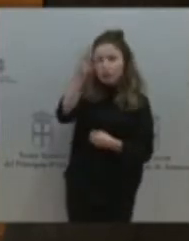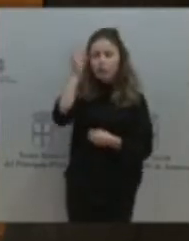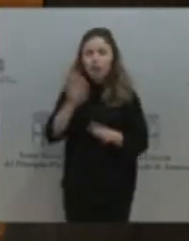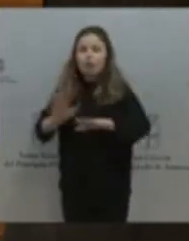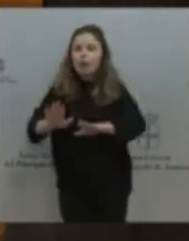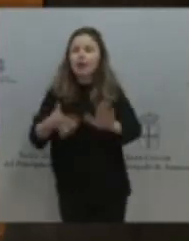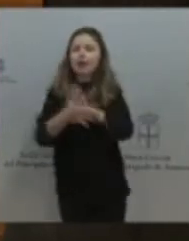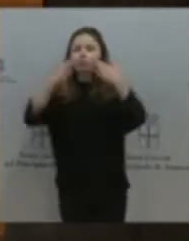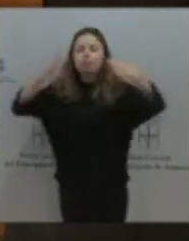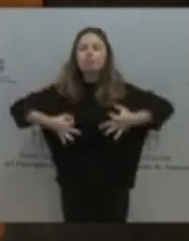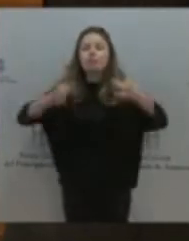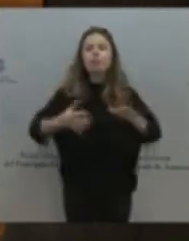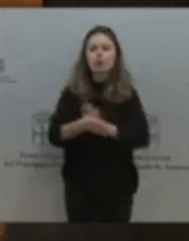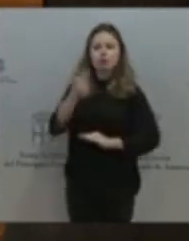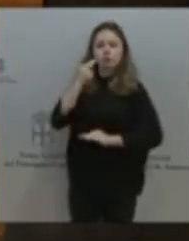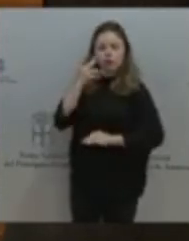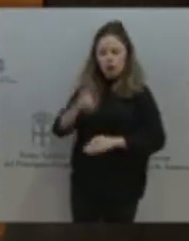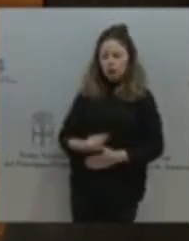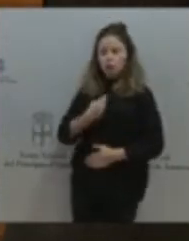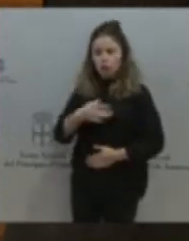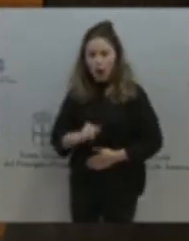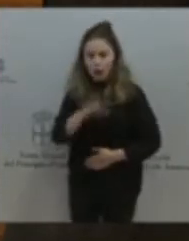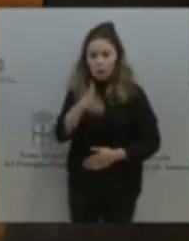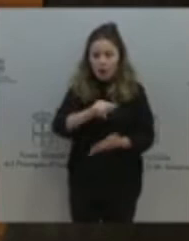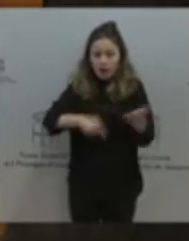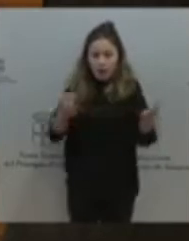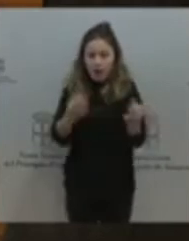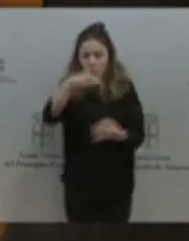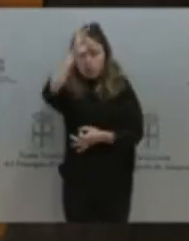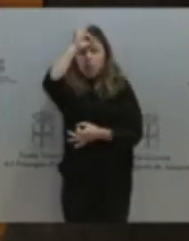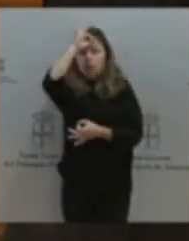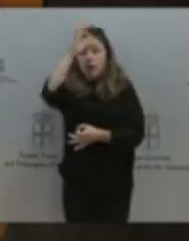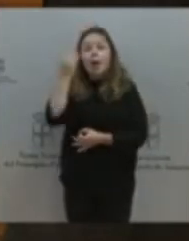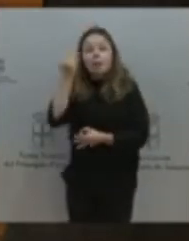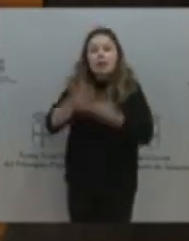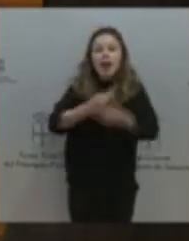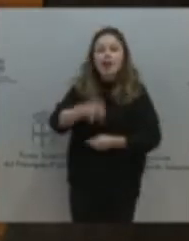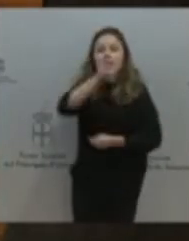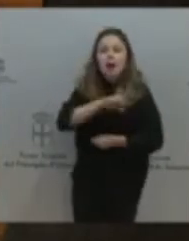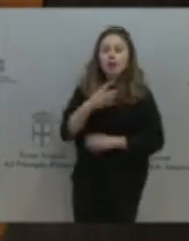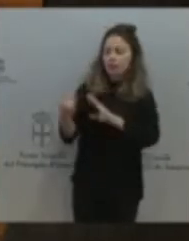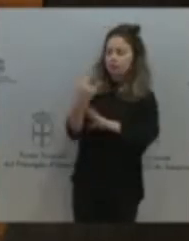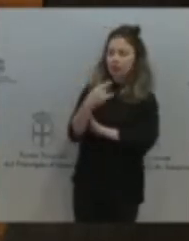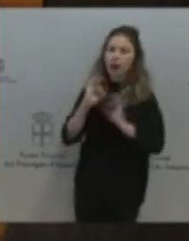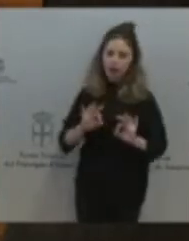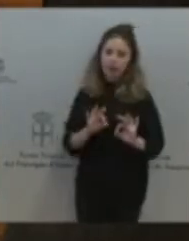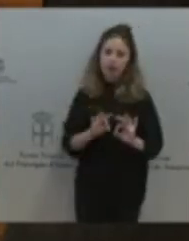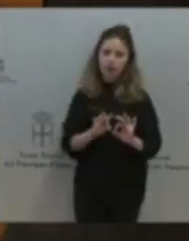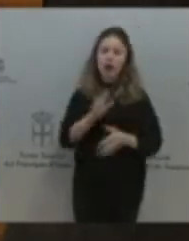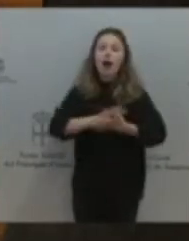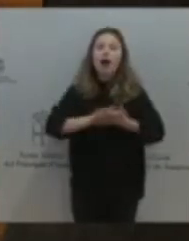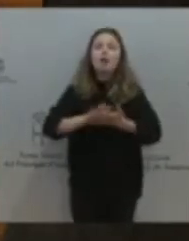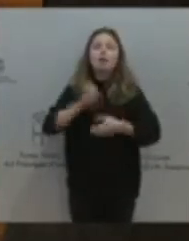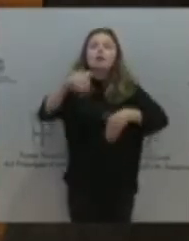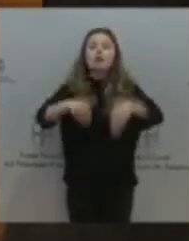exactamente lo que están firmando y creen que lo están haciendo mal y que están siendo engañados. Vamos a hablar de la mina de Salave, señor consejero. Mina de Salave, la historia que nunca acaba.